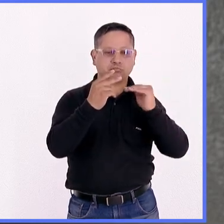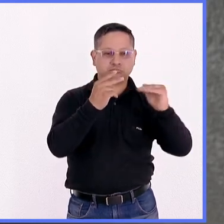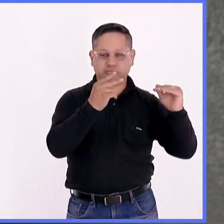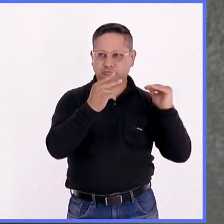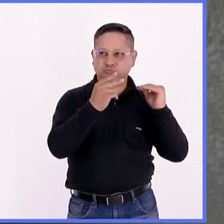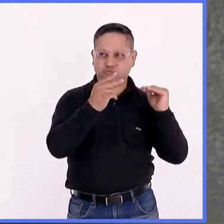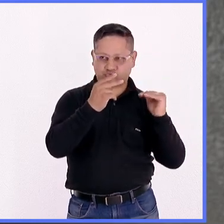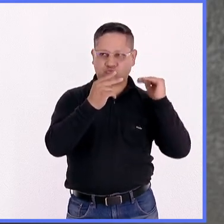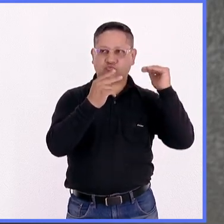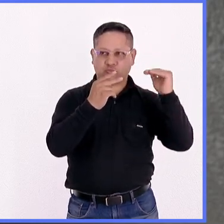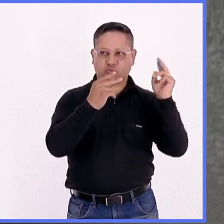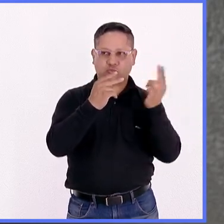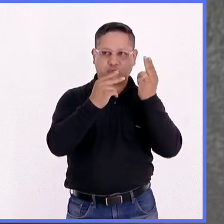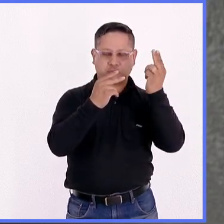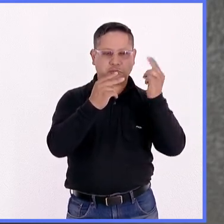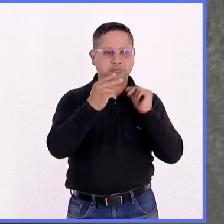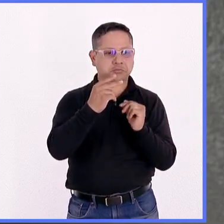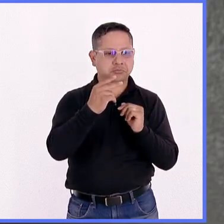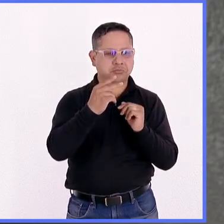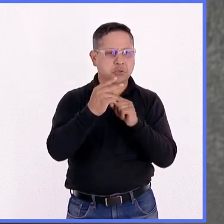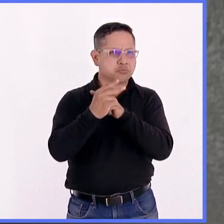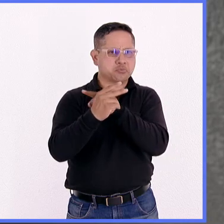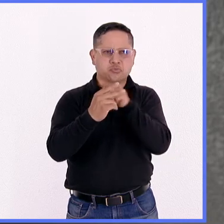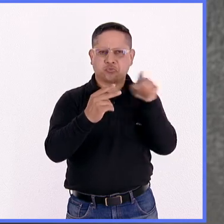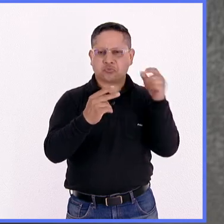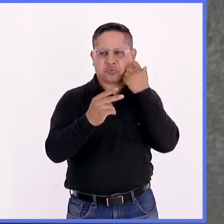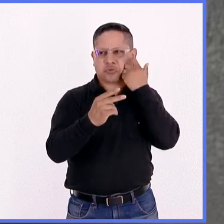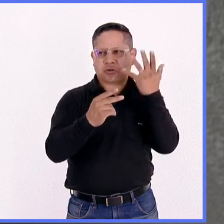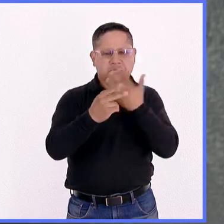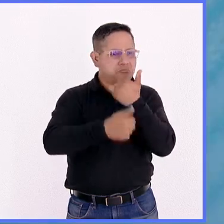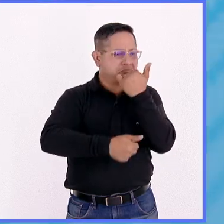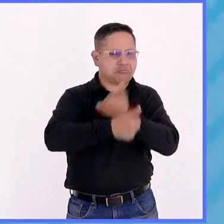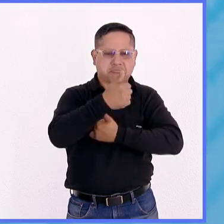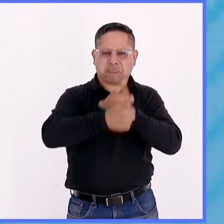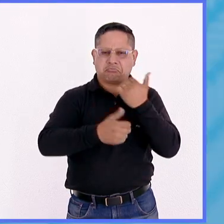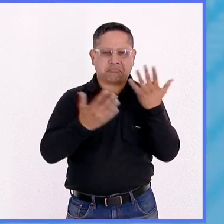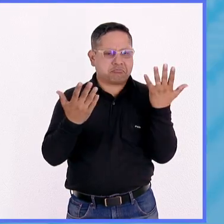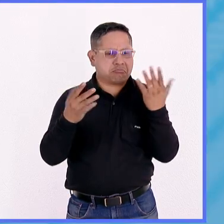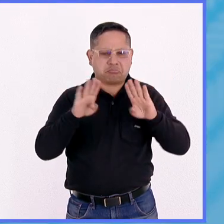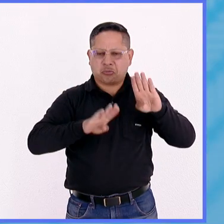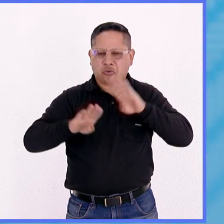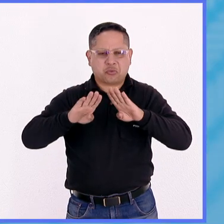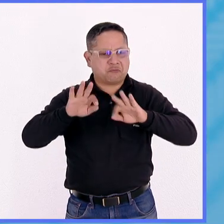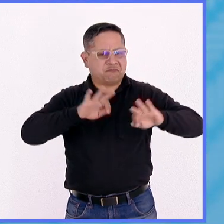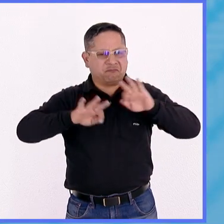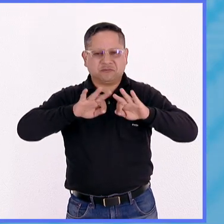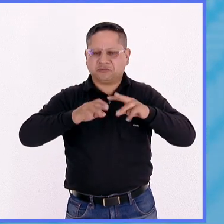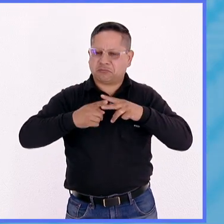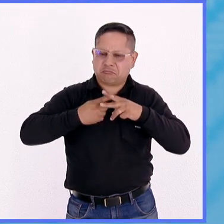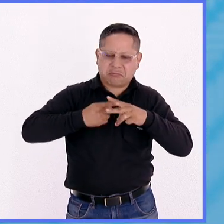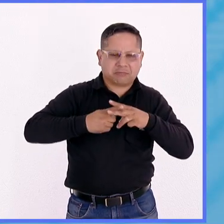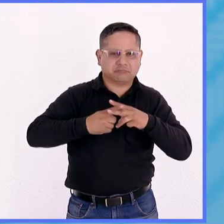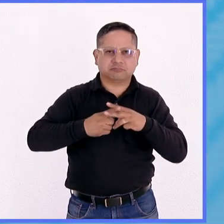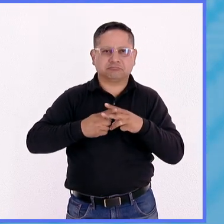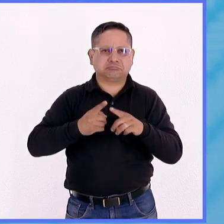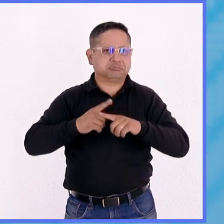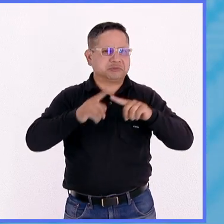superior. Puede ser de cualquier carrera. Biólogos, físicos, matemáticos,